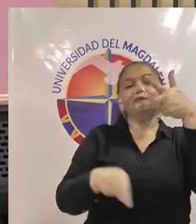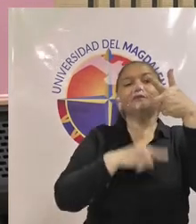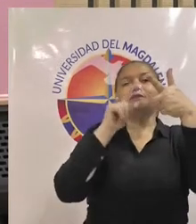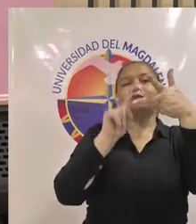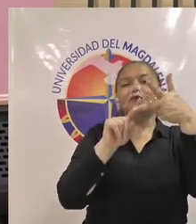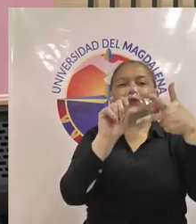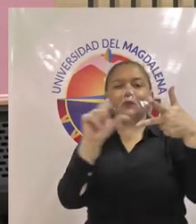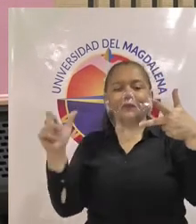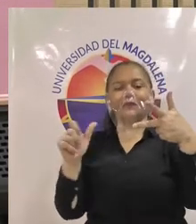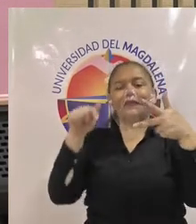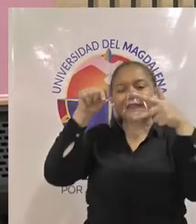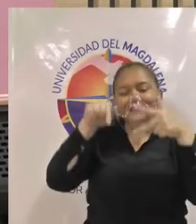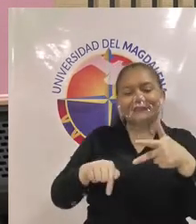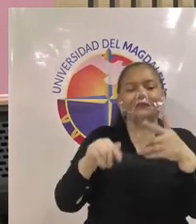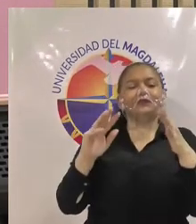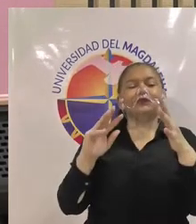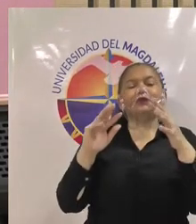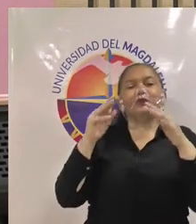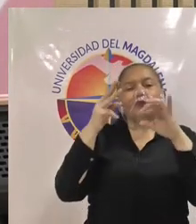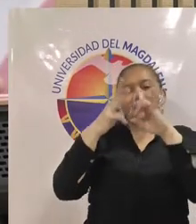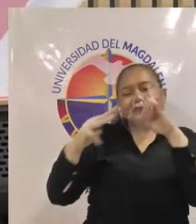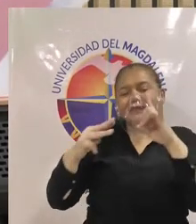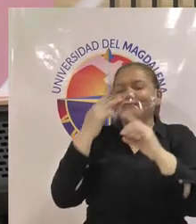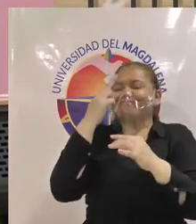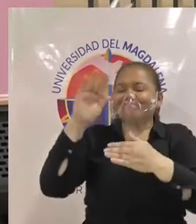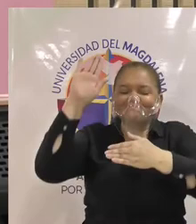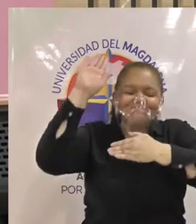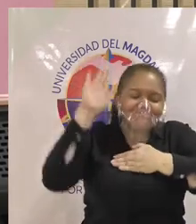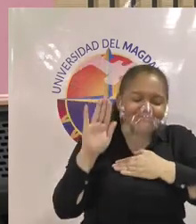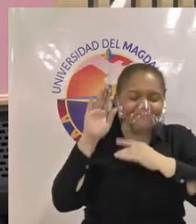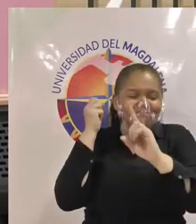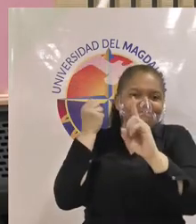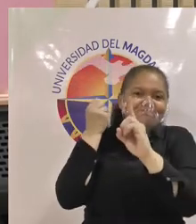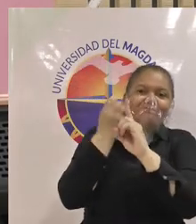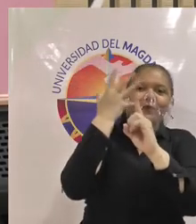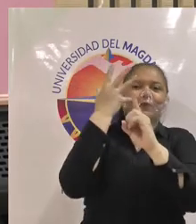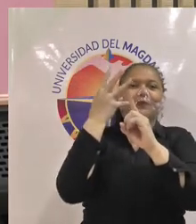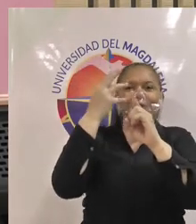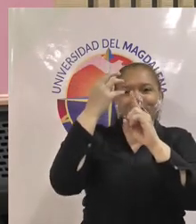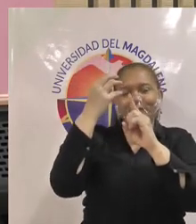comprometida con la creación la investigación y la innovación